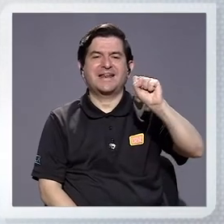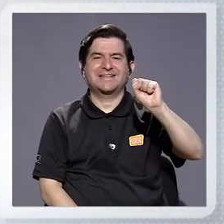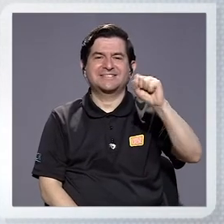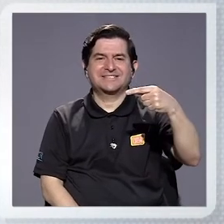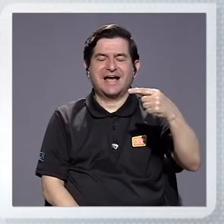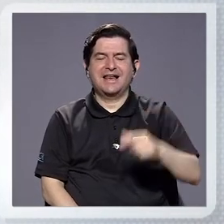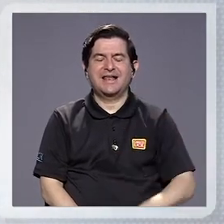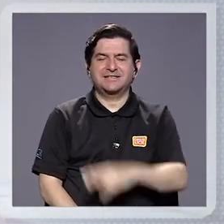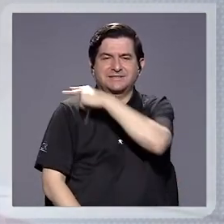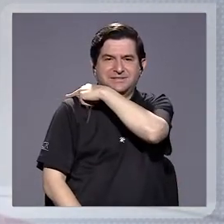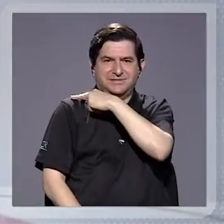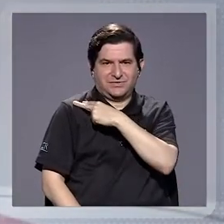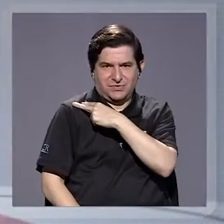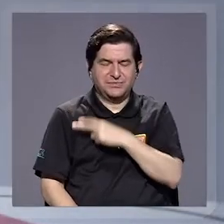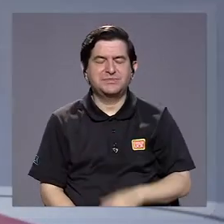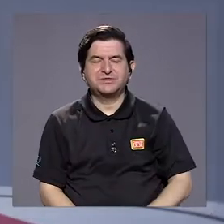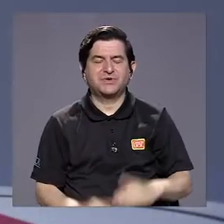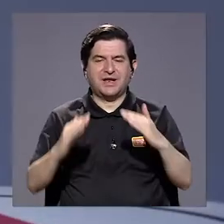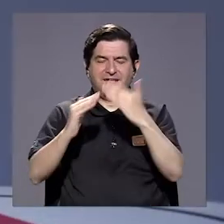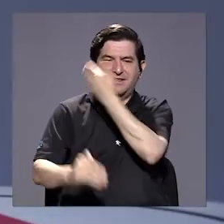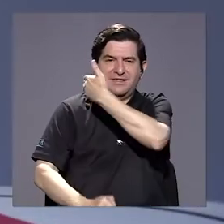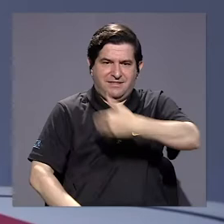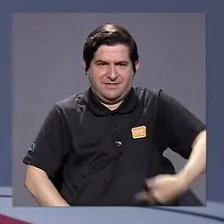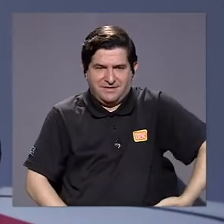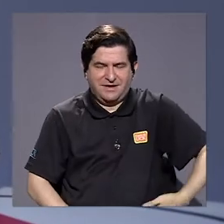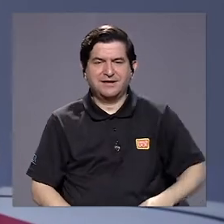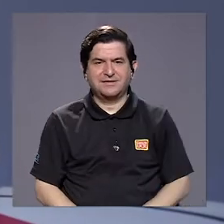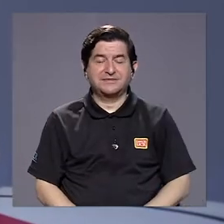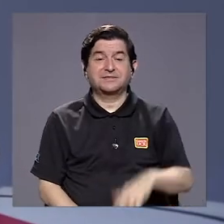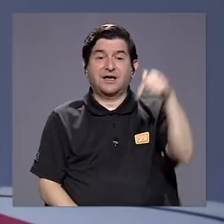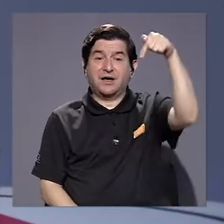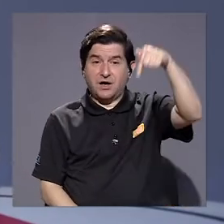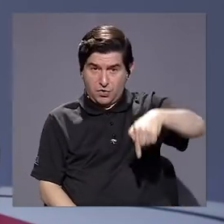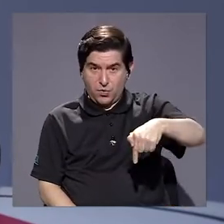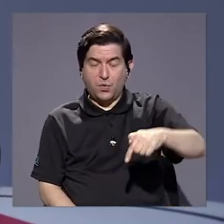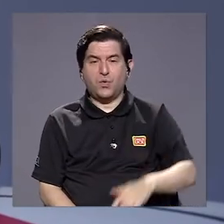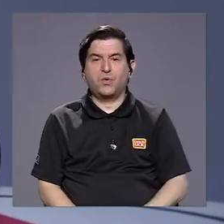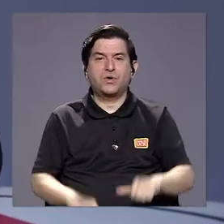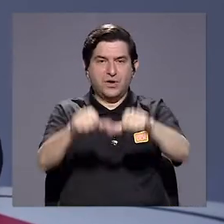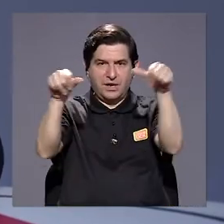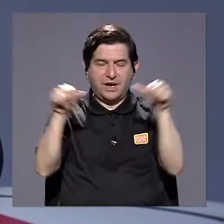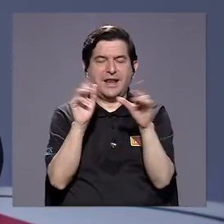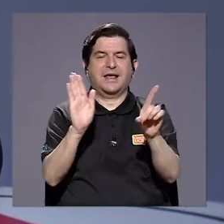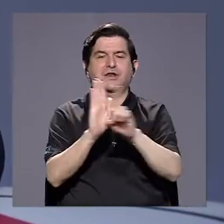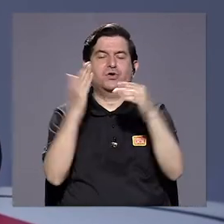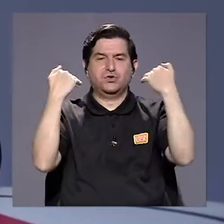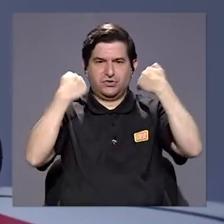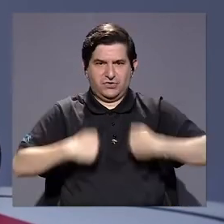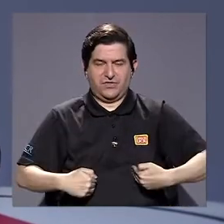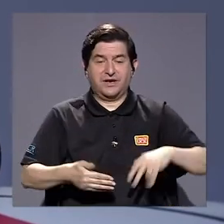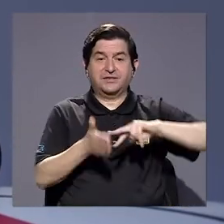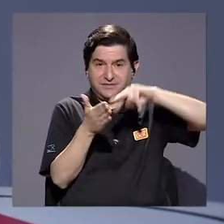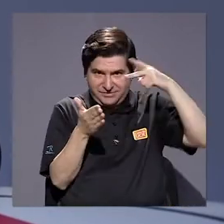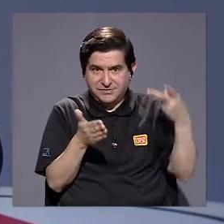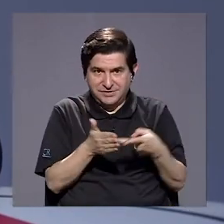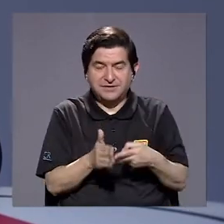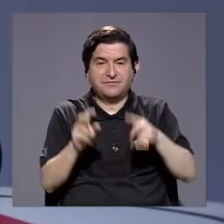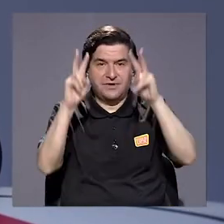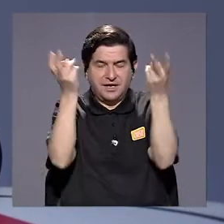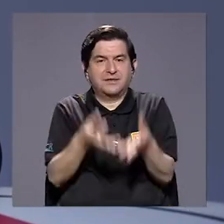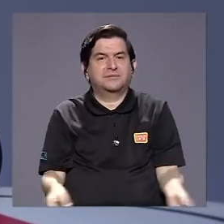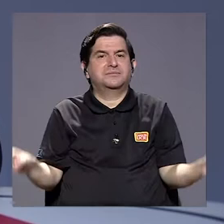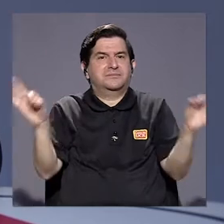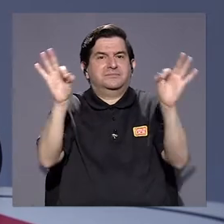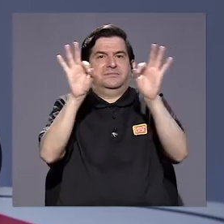Margarita Salas, comisionada por Casa Presidencial, hoy en el ámbito de los derechos humanos y que se convierte